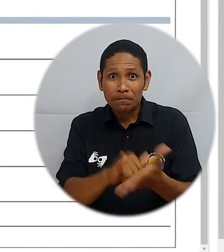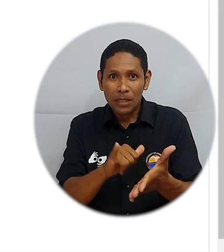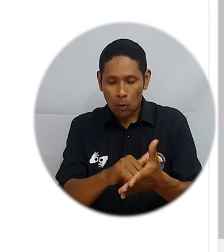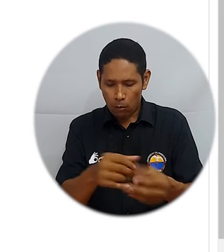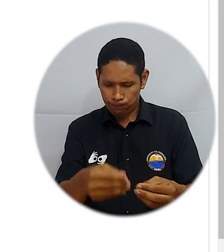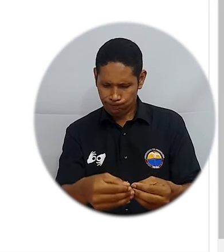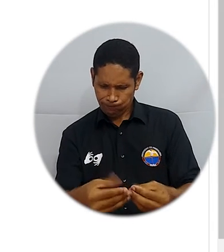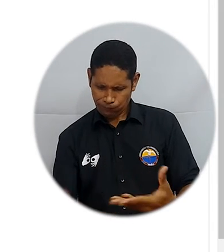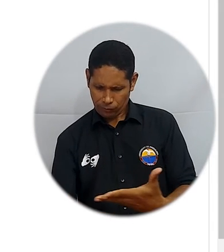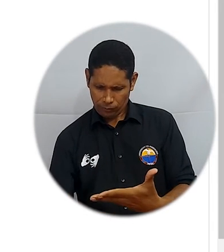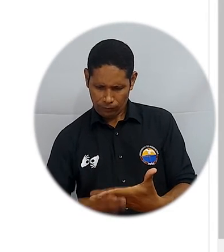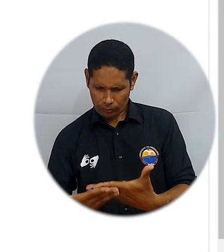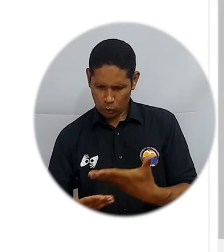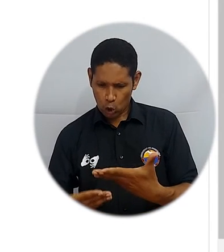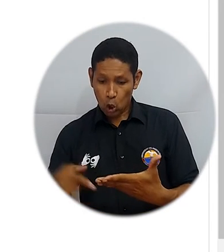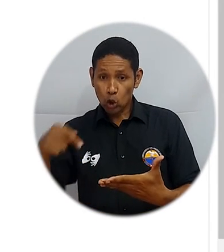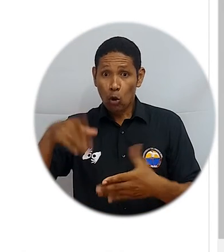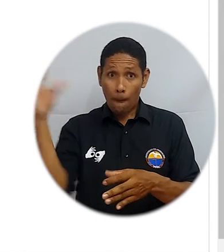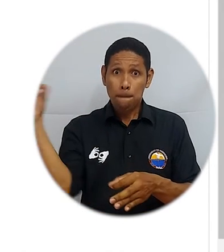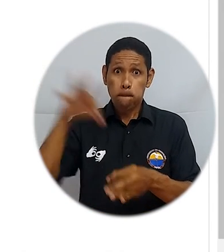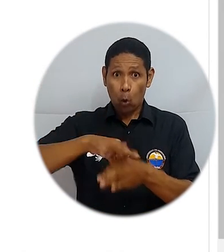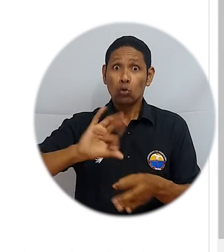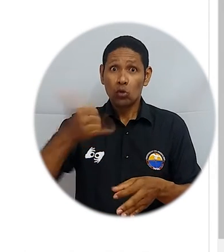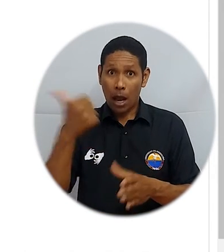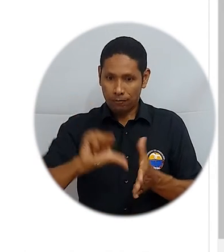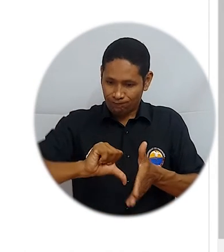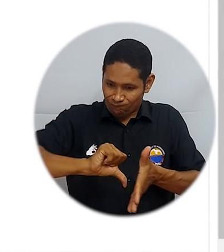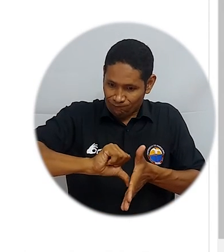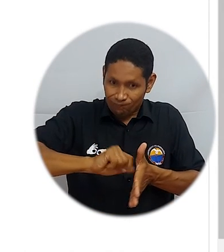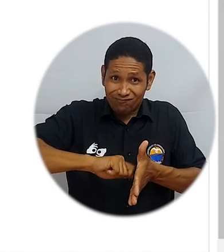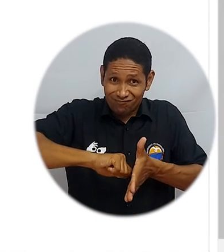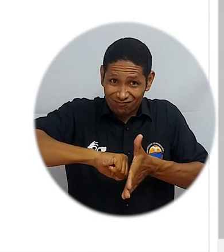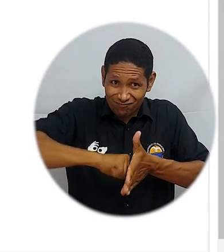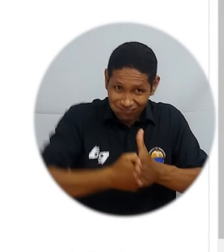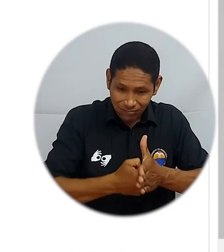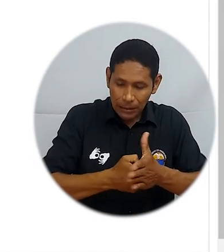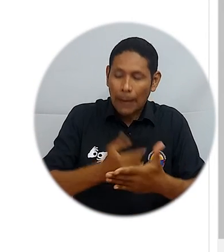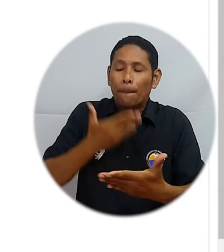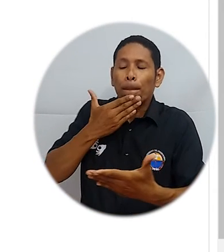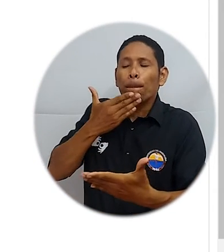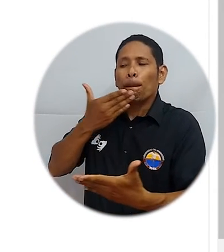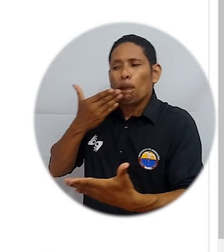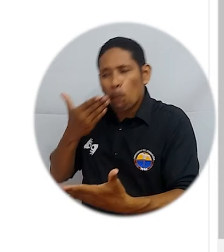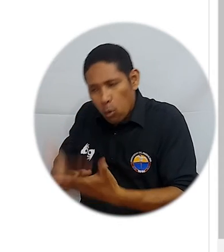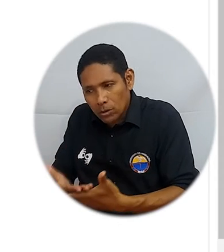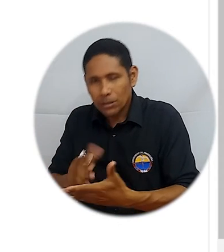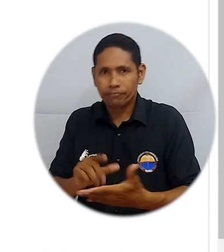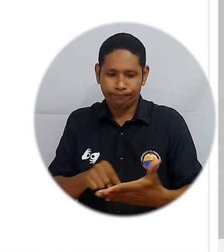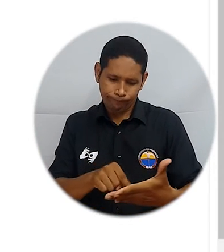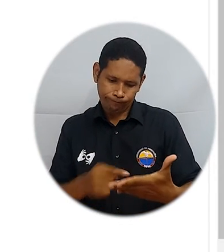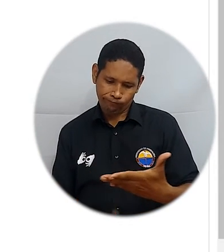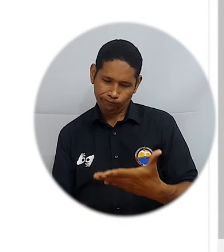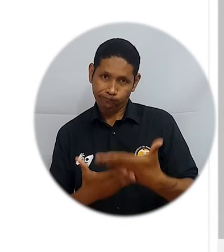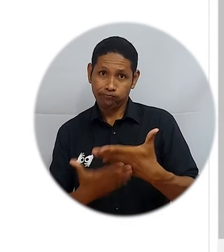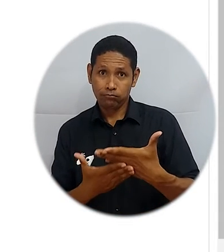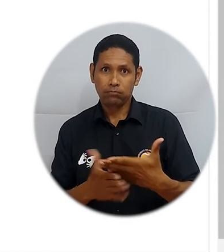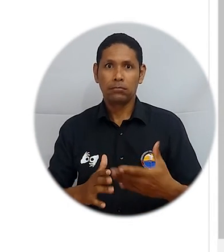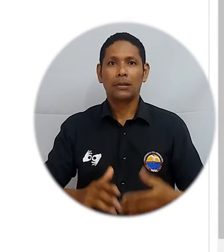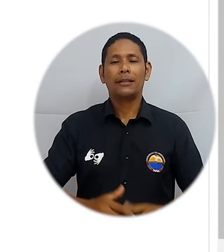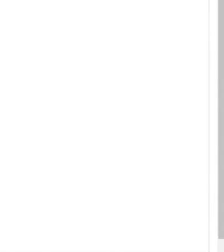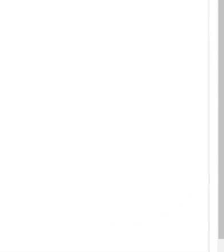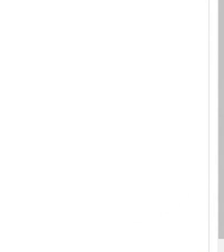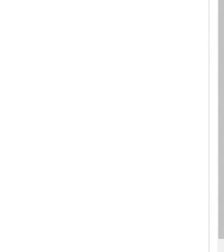sistema de información sacará un mensaje que dirá que su voto ha sido registrado y dará las gracias por la